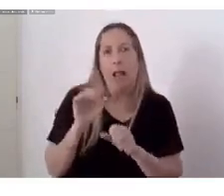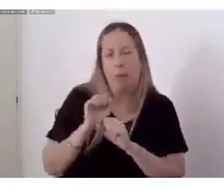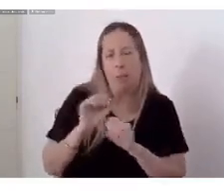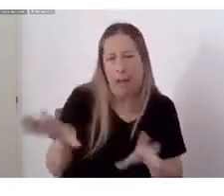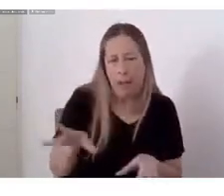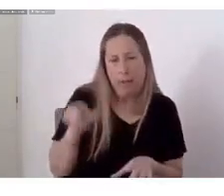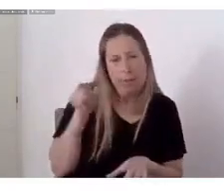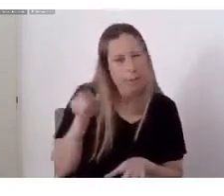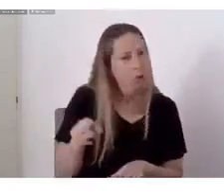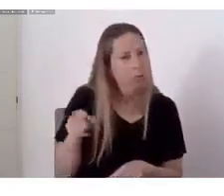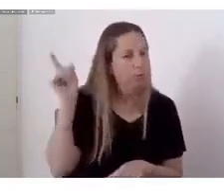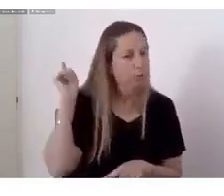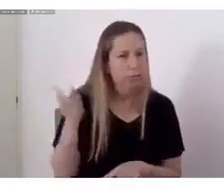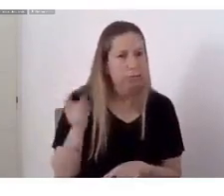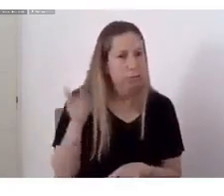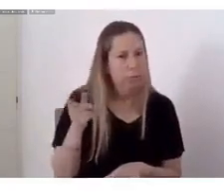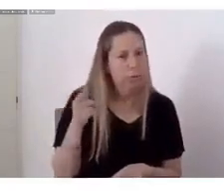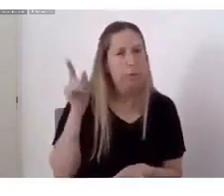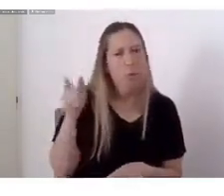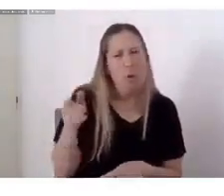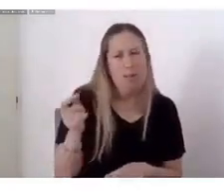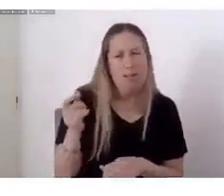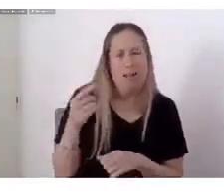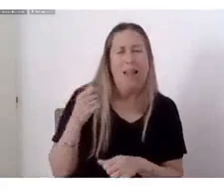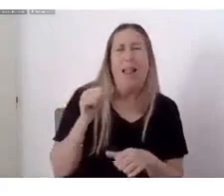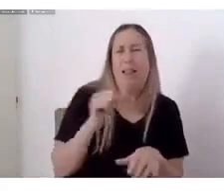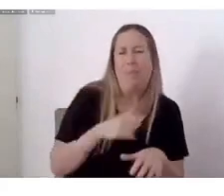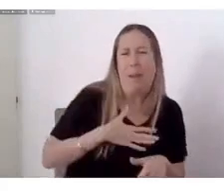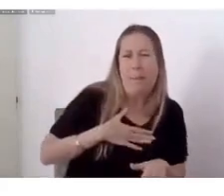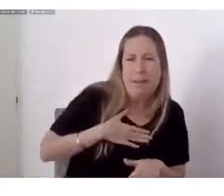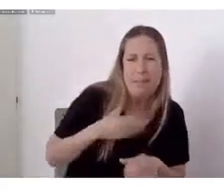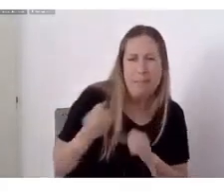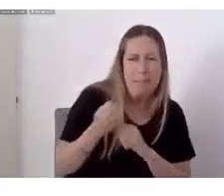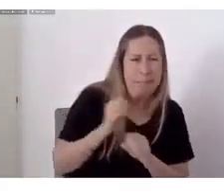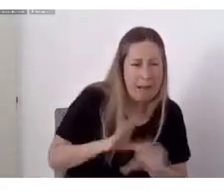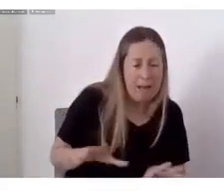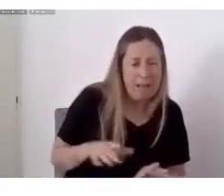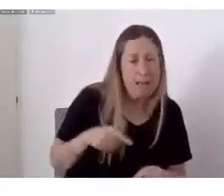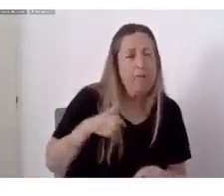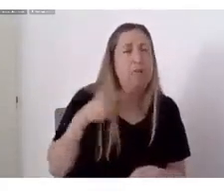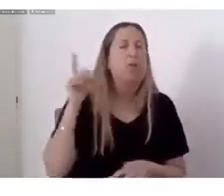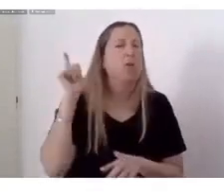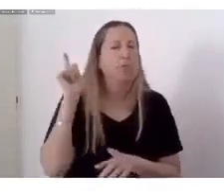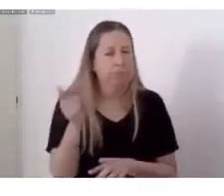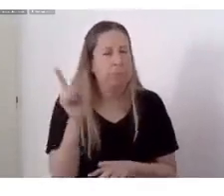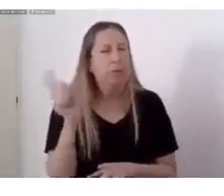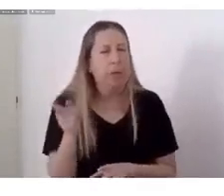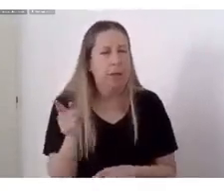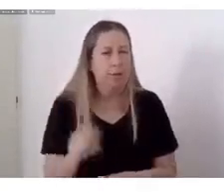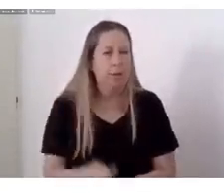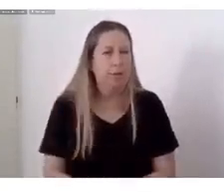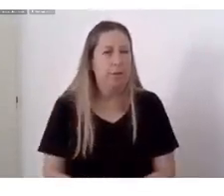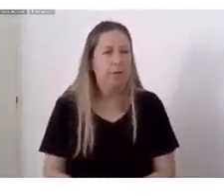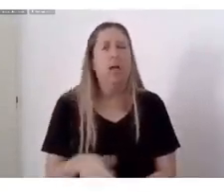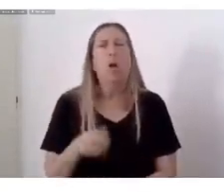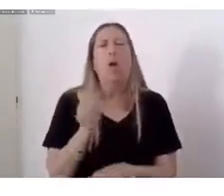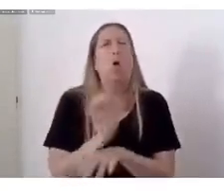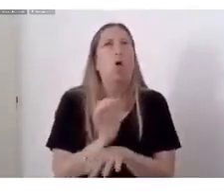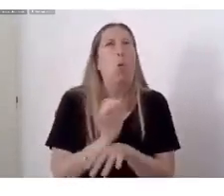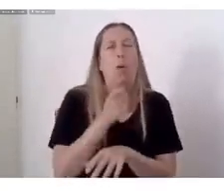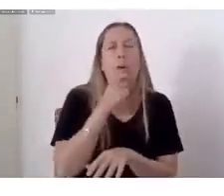Tu dedo en la llaga Seré tu mosca En la sopa Seré tu palo En la rueda